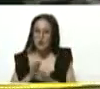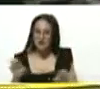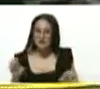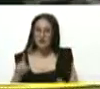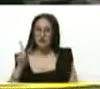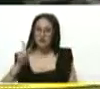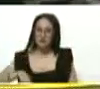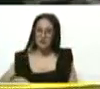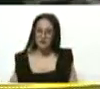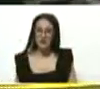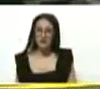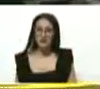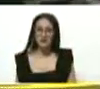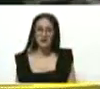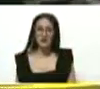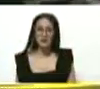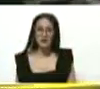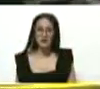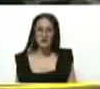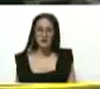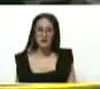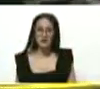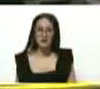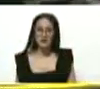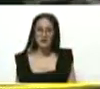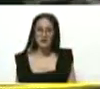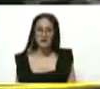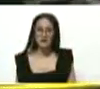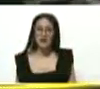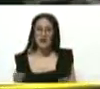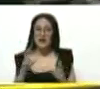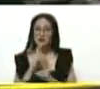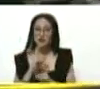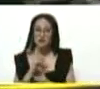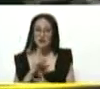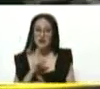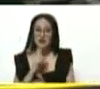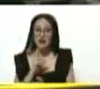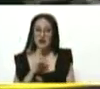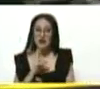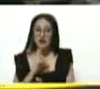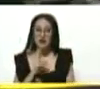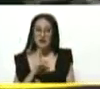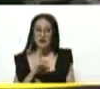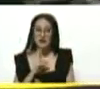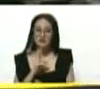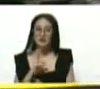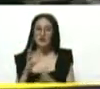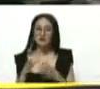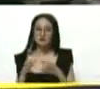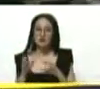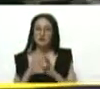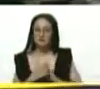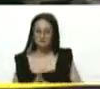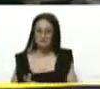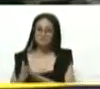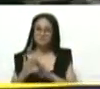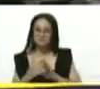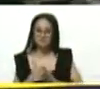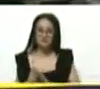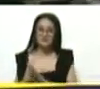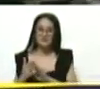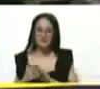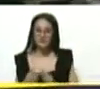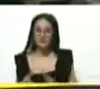Bricomil a fondo, y ahí va a haber resultados milagrosos, maravillosos, que tienen que ver con las comunidades. Pues las comunidades